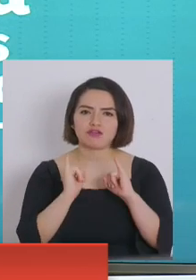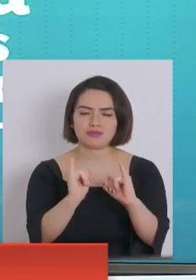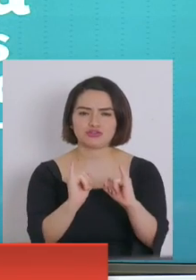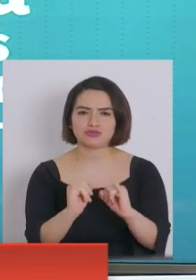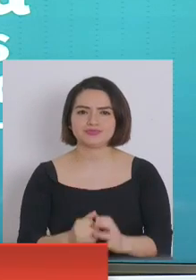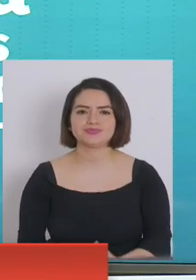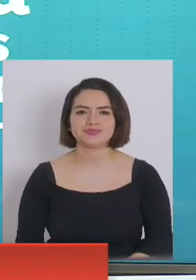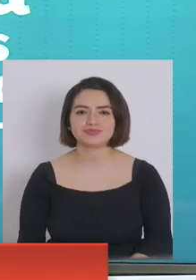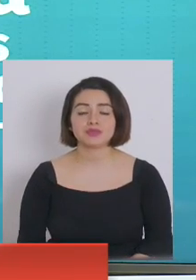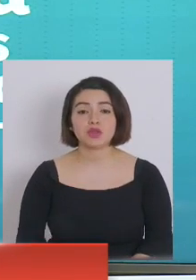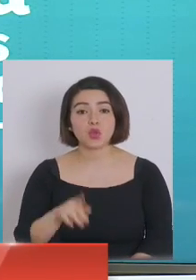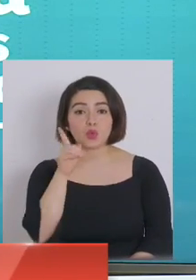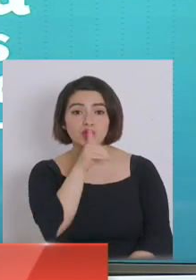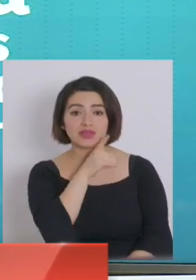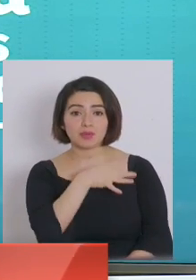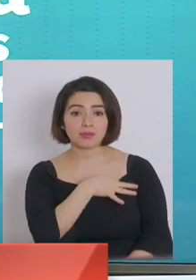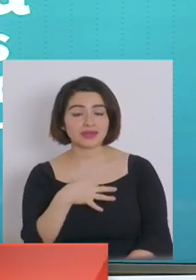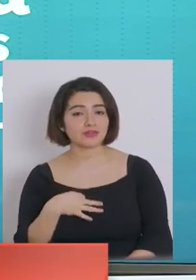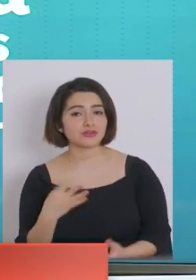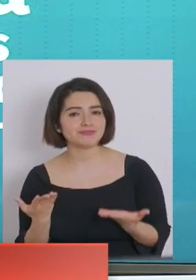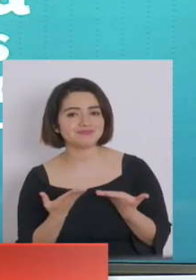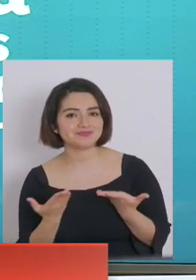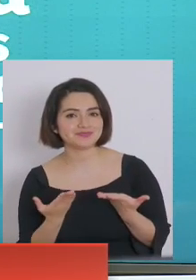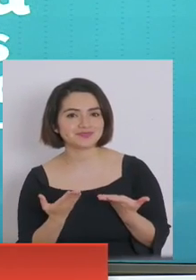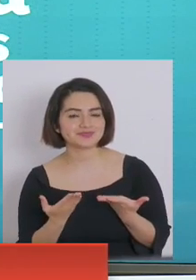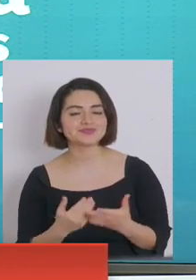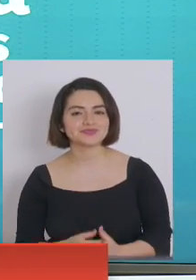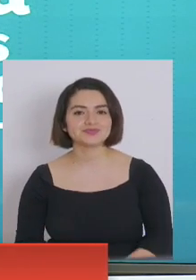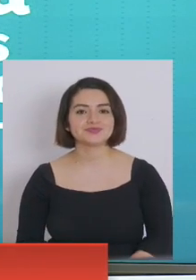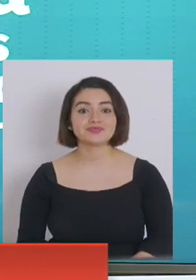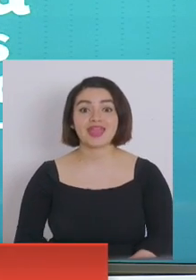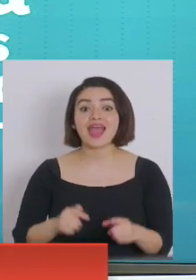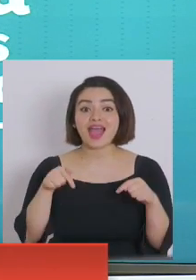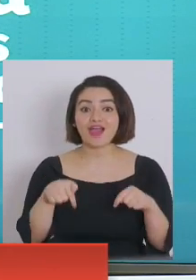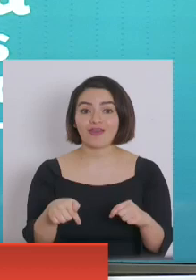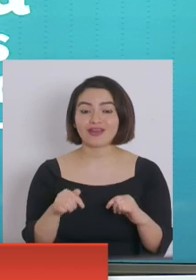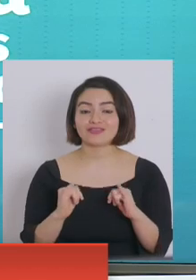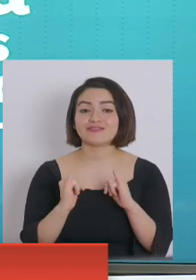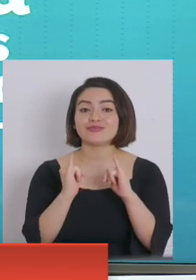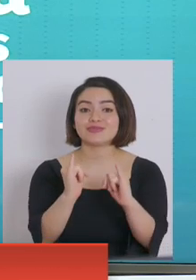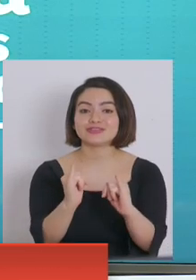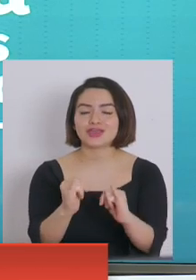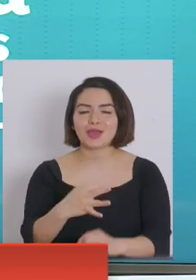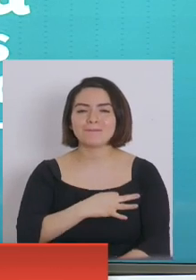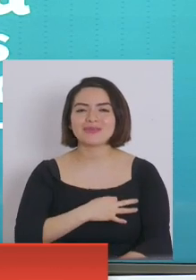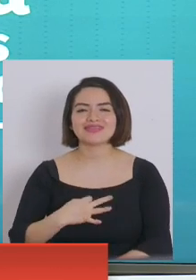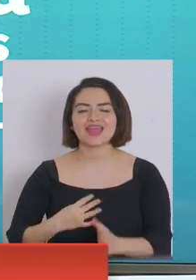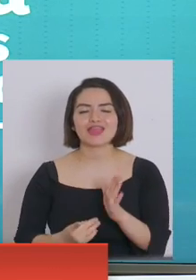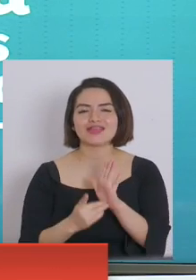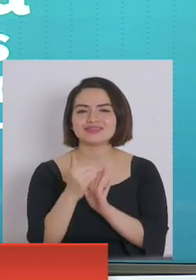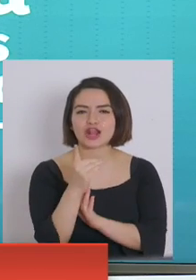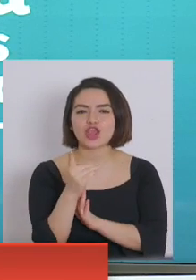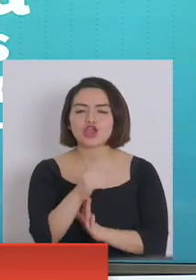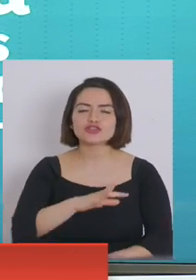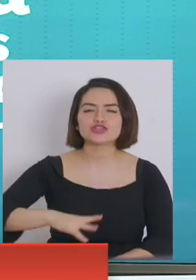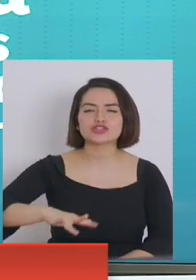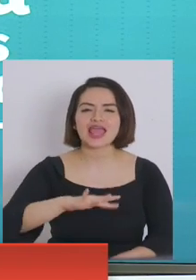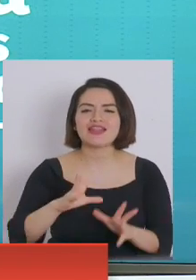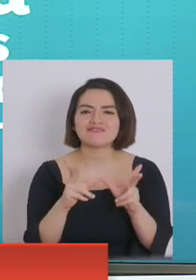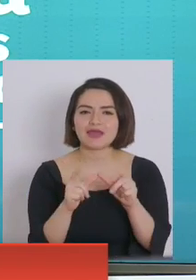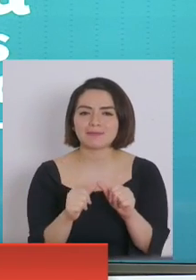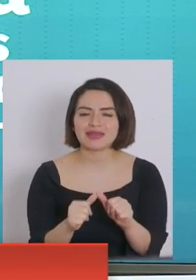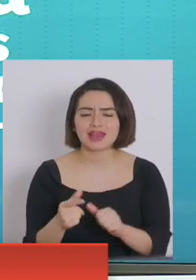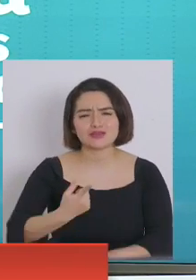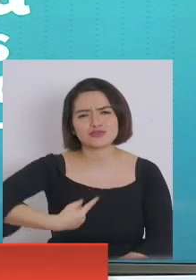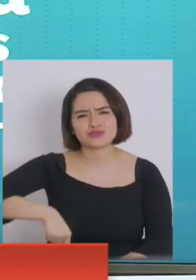Y por último, ministro, reforzar también este punto de que el Ministerio de Desarrollo Social y Familia hemos